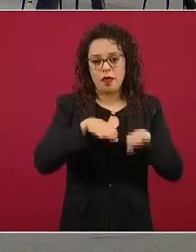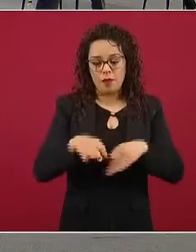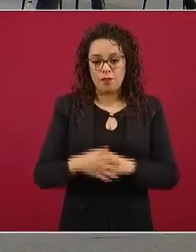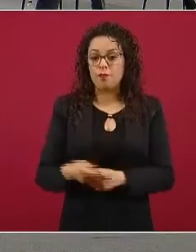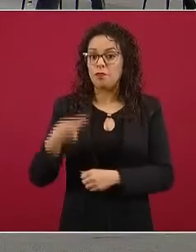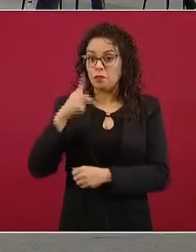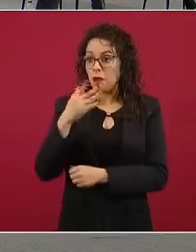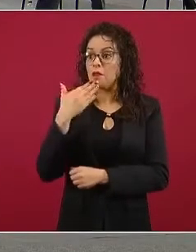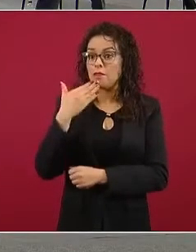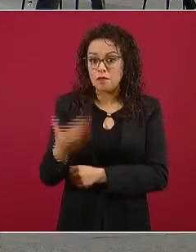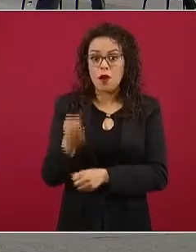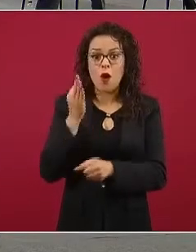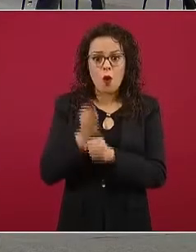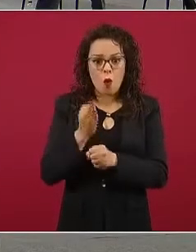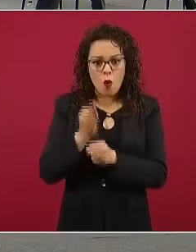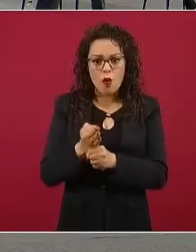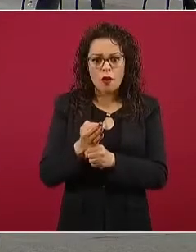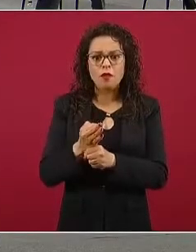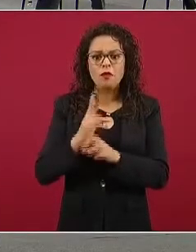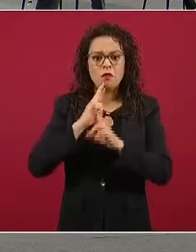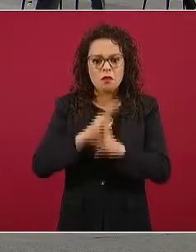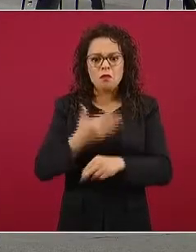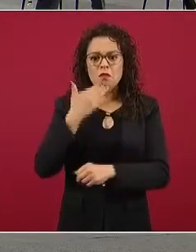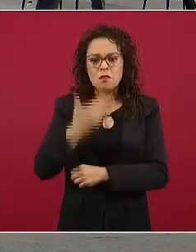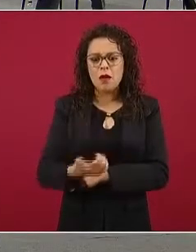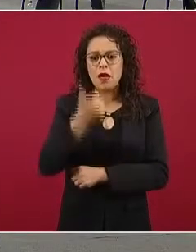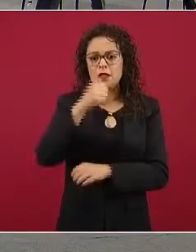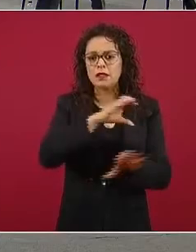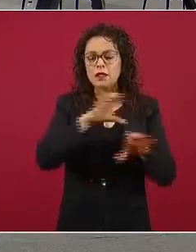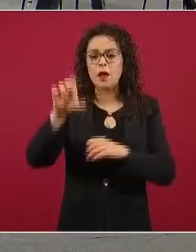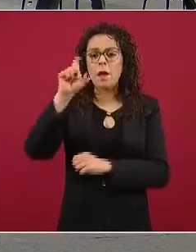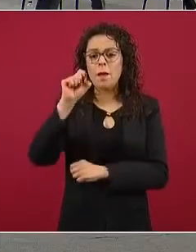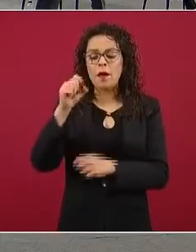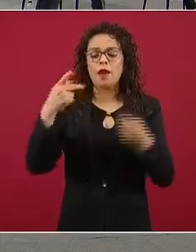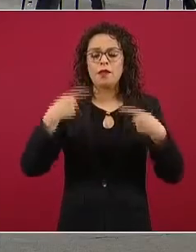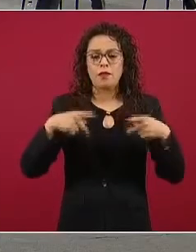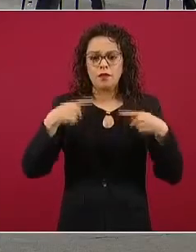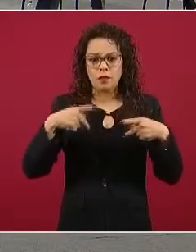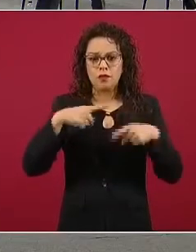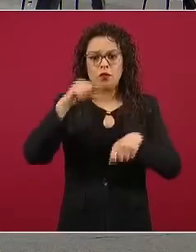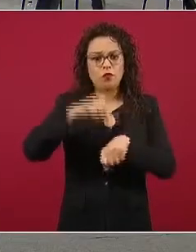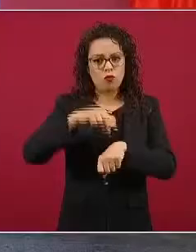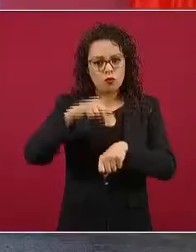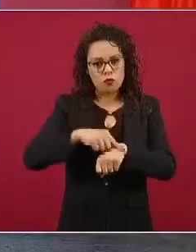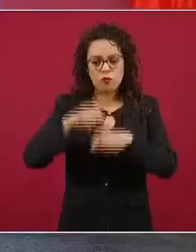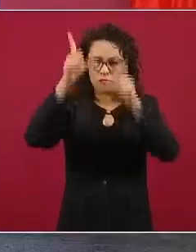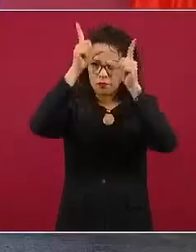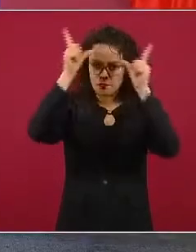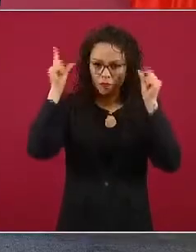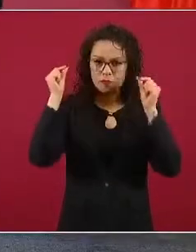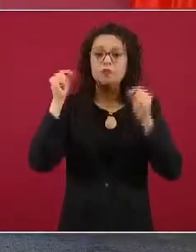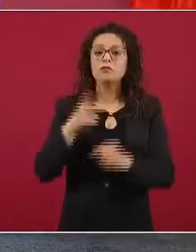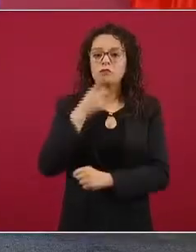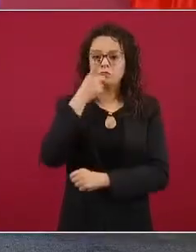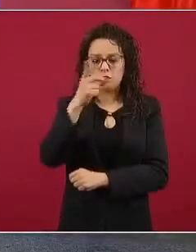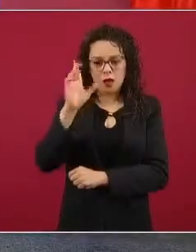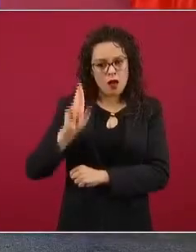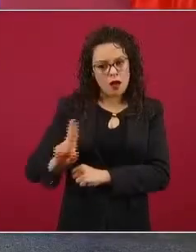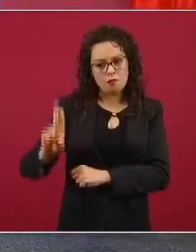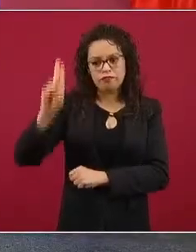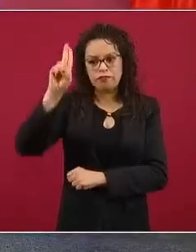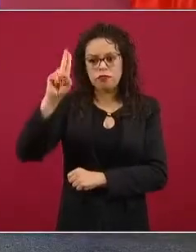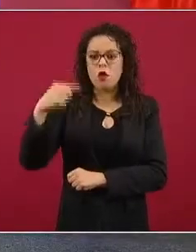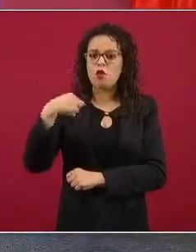van 620 médicas, médicos, enfermeras y enfermeros que han levantado la mano, que han